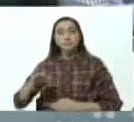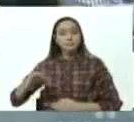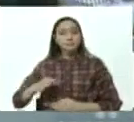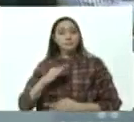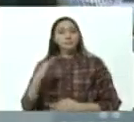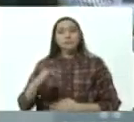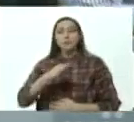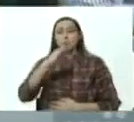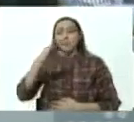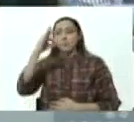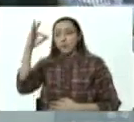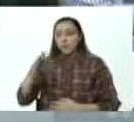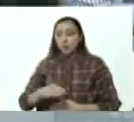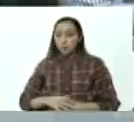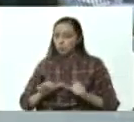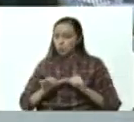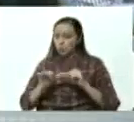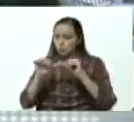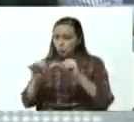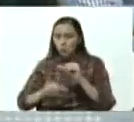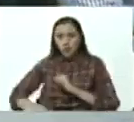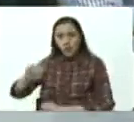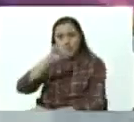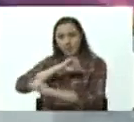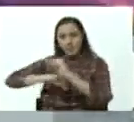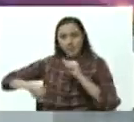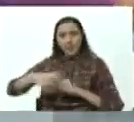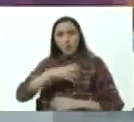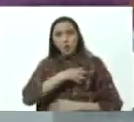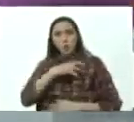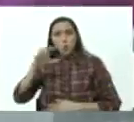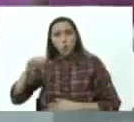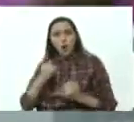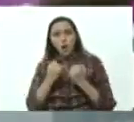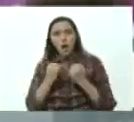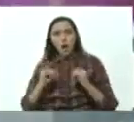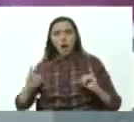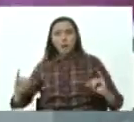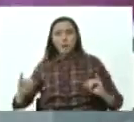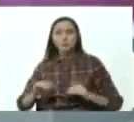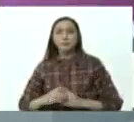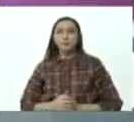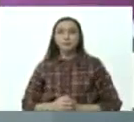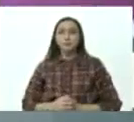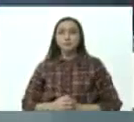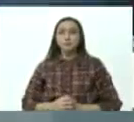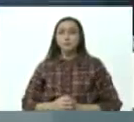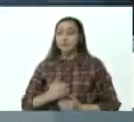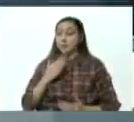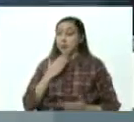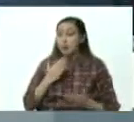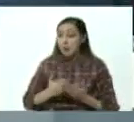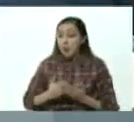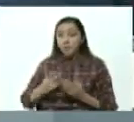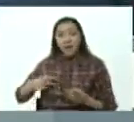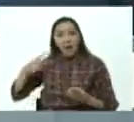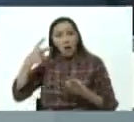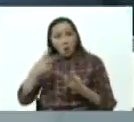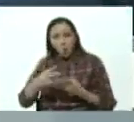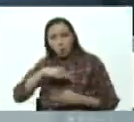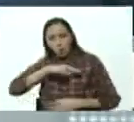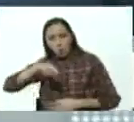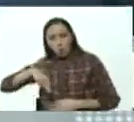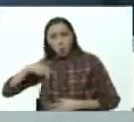inquebrantable de defensa de su soberanía, de su independencia. Y que gracias a esa voluntad hemos